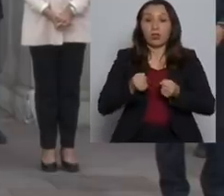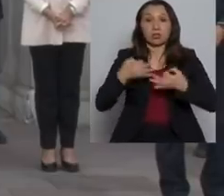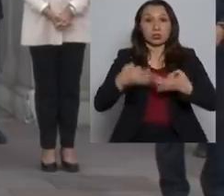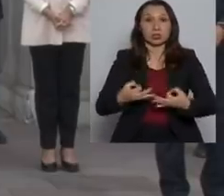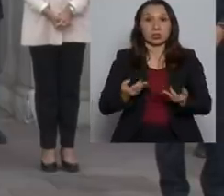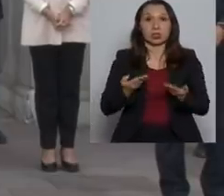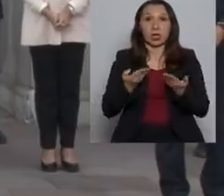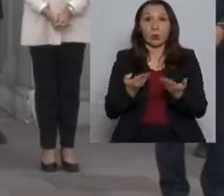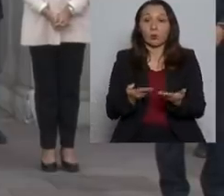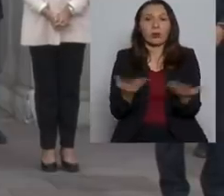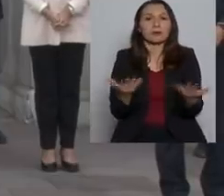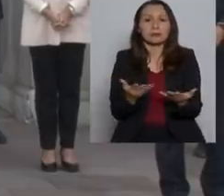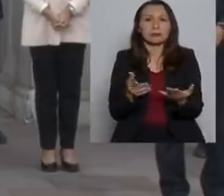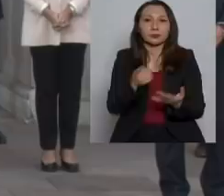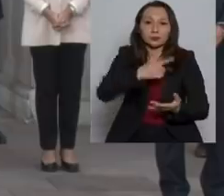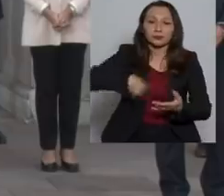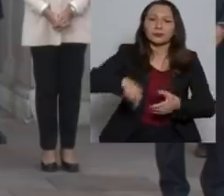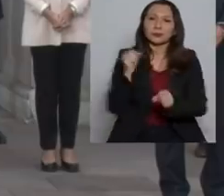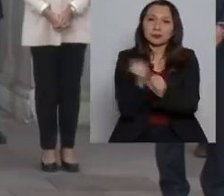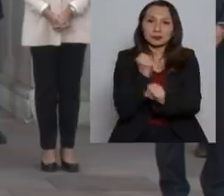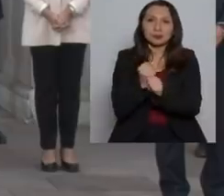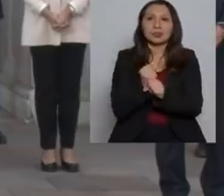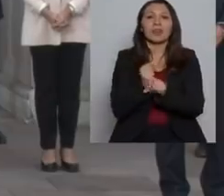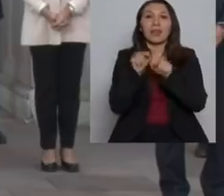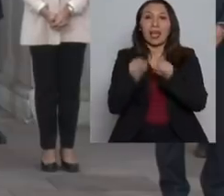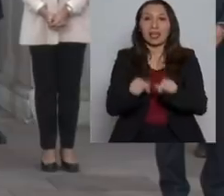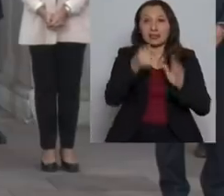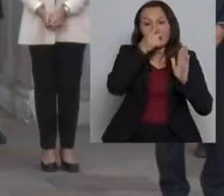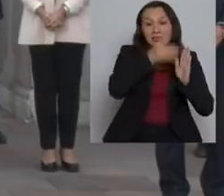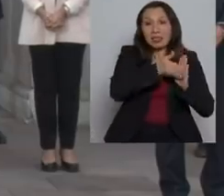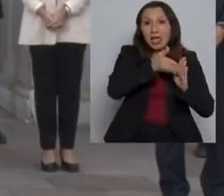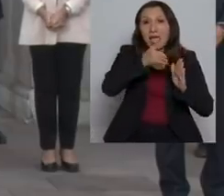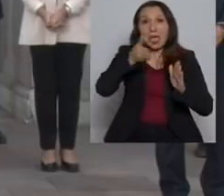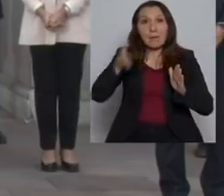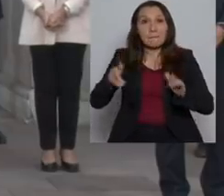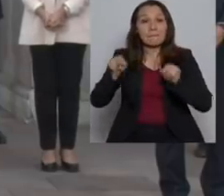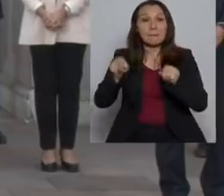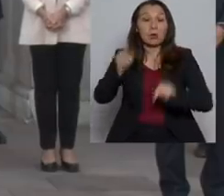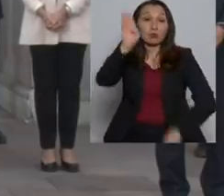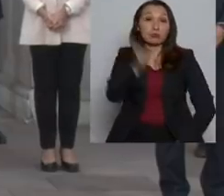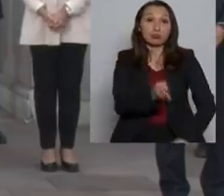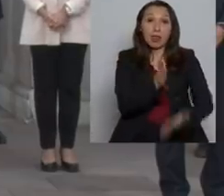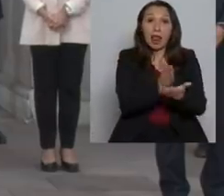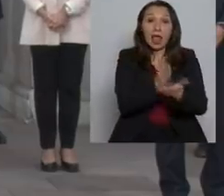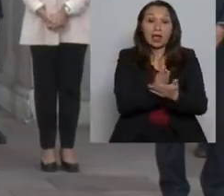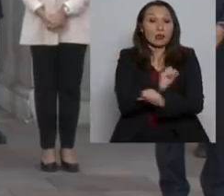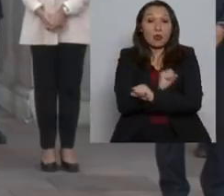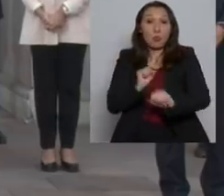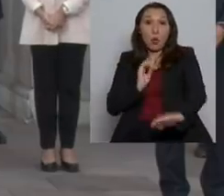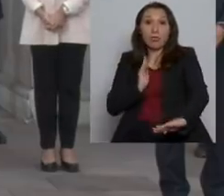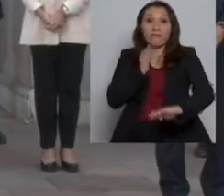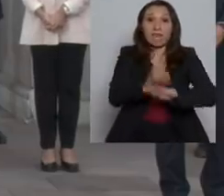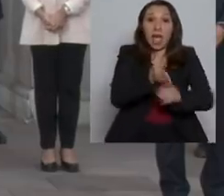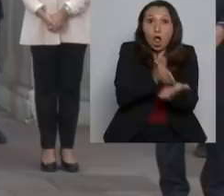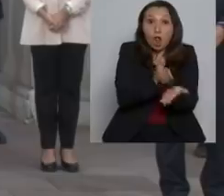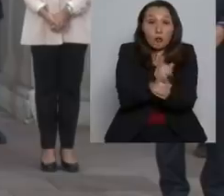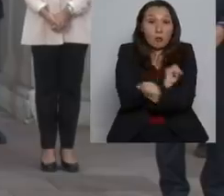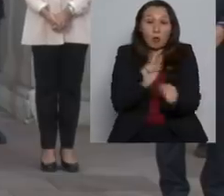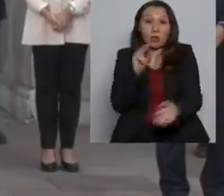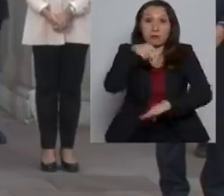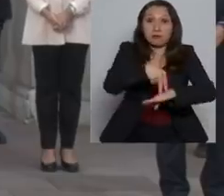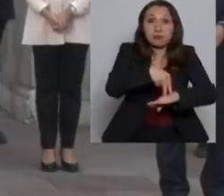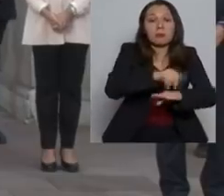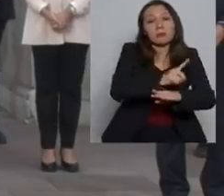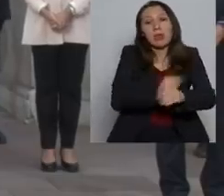que estamos trabajando para que este periodo de suspensión de clases presenciales podamos